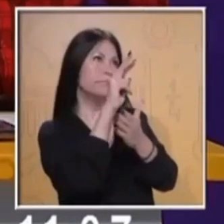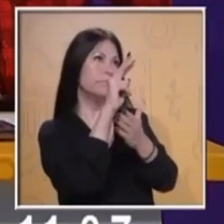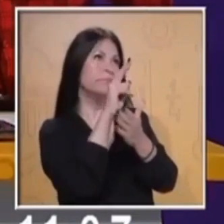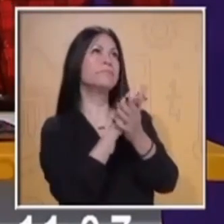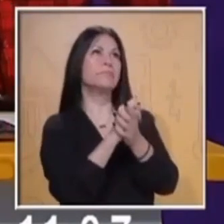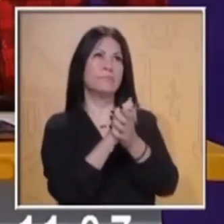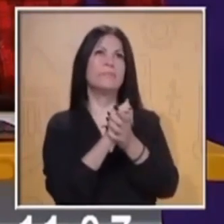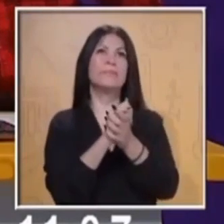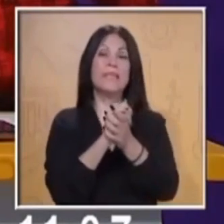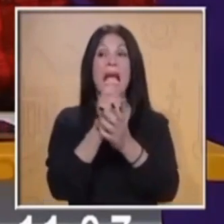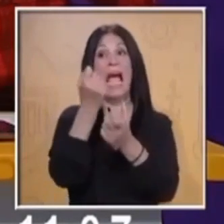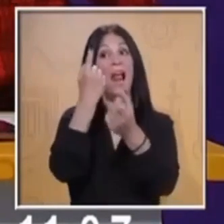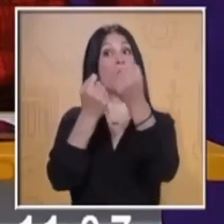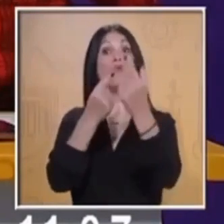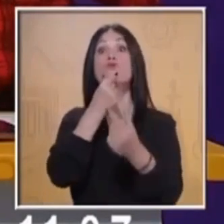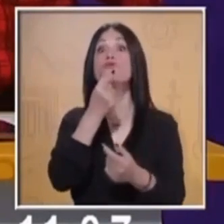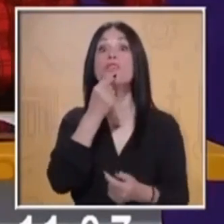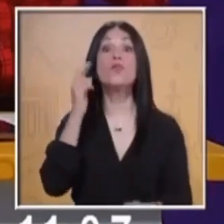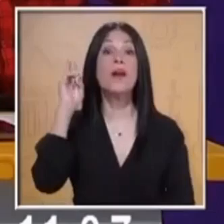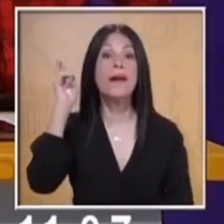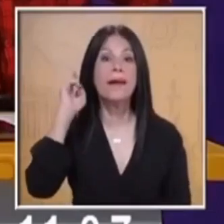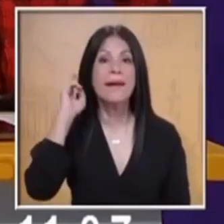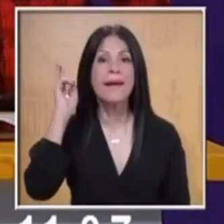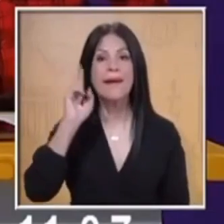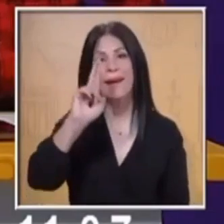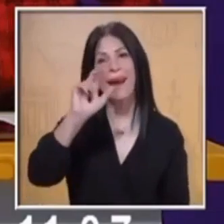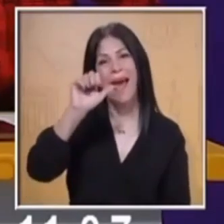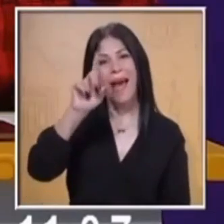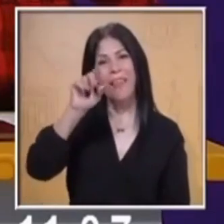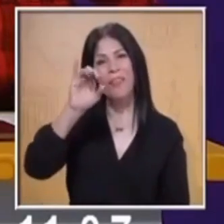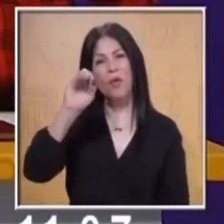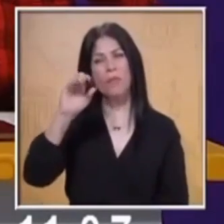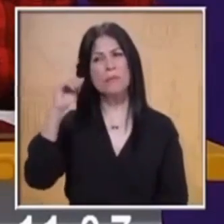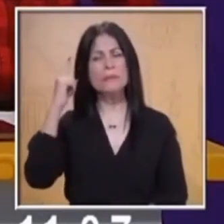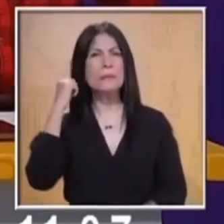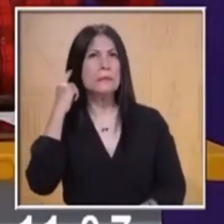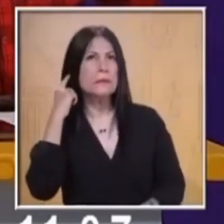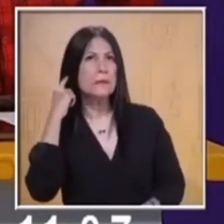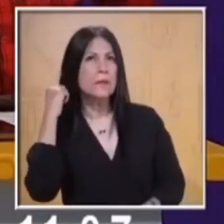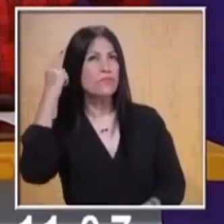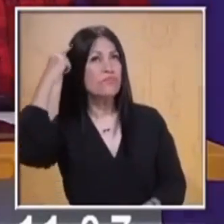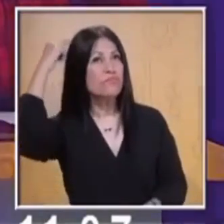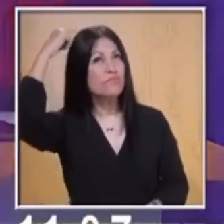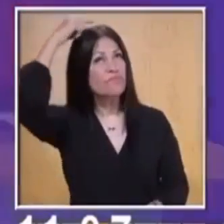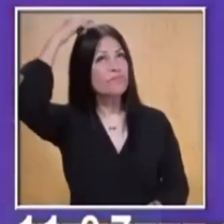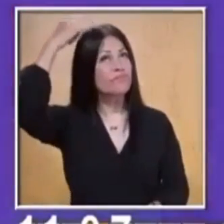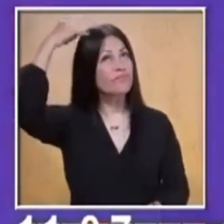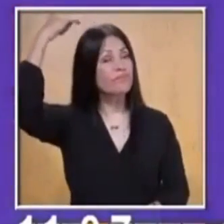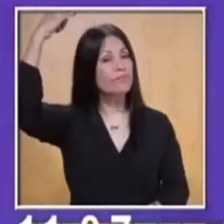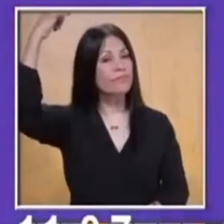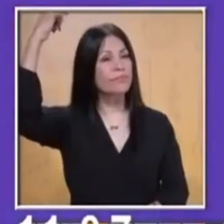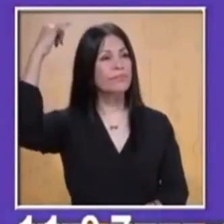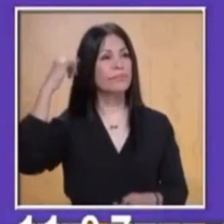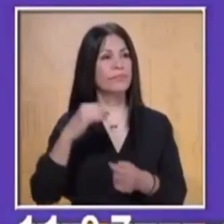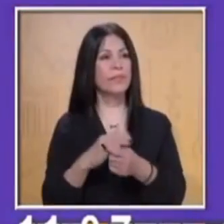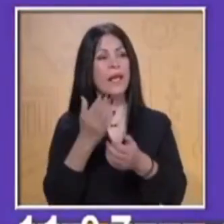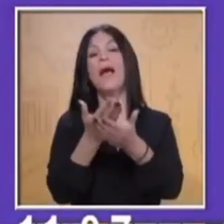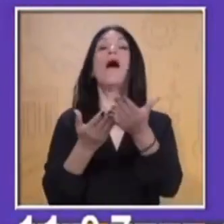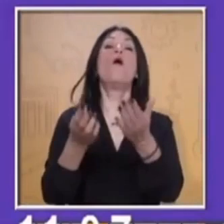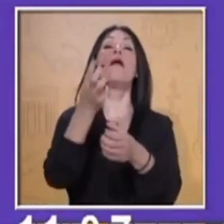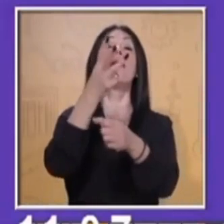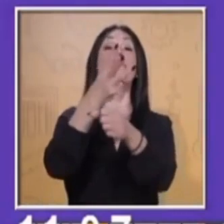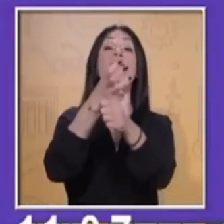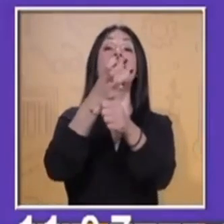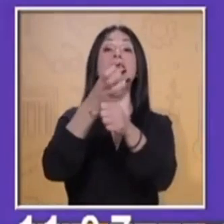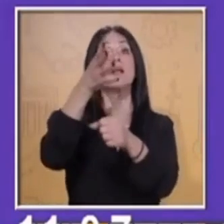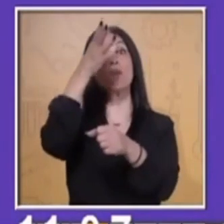la secuencia de la historia. Muy bien. Ahora, ¿qué es lo que vamos a aprender el día de hoy? En tercer grado lo que